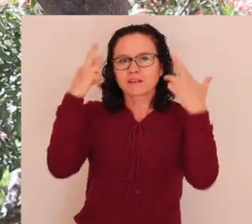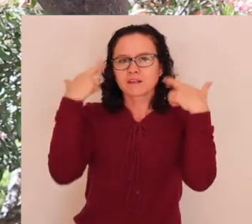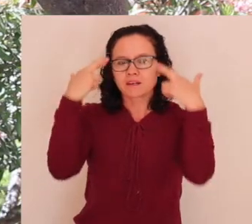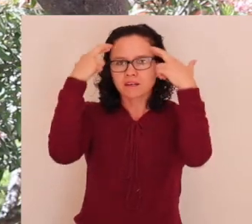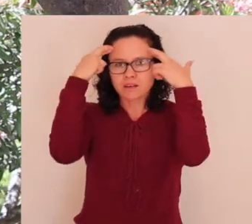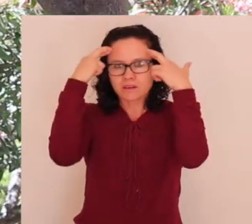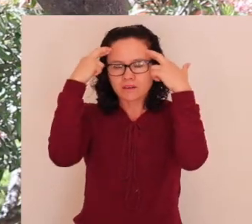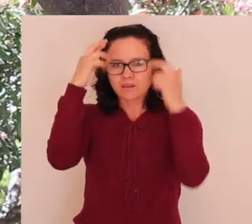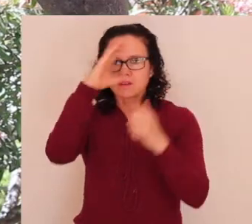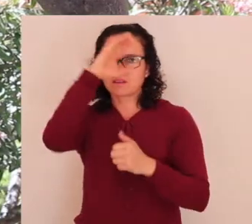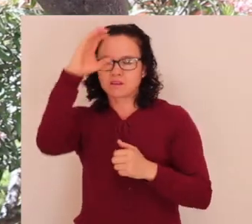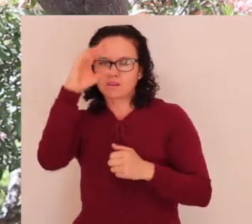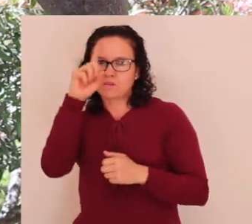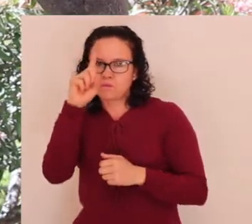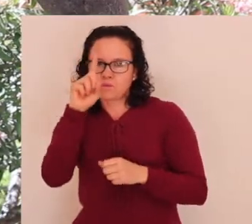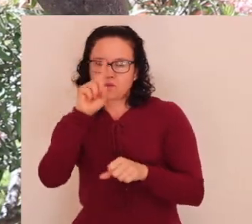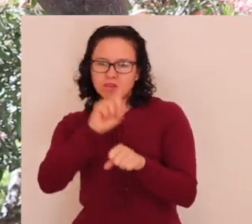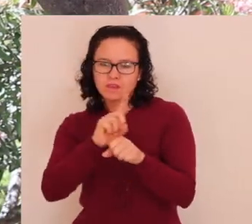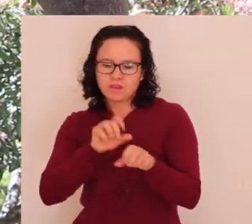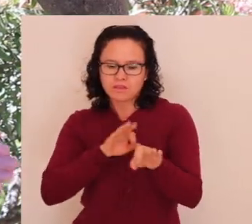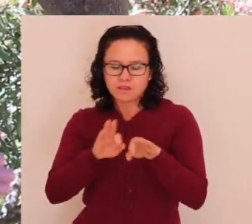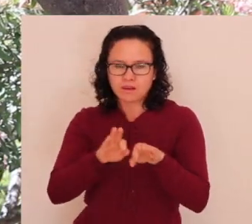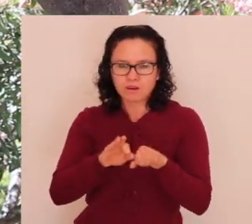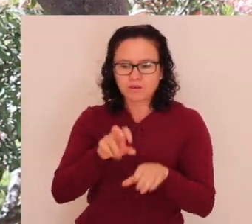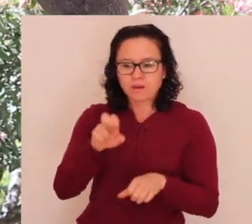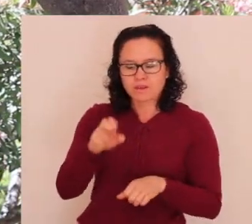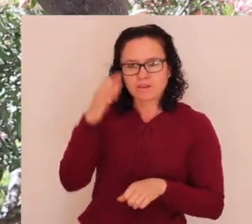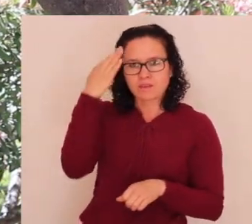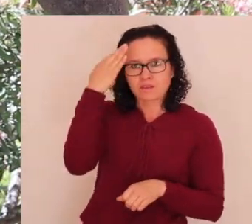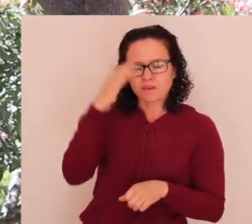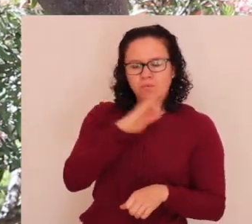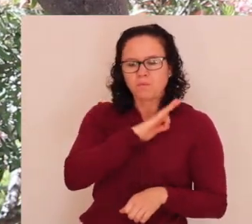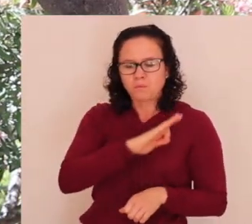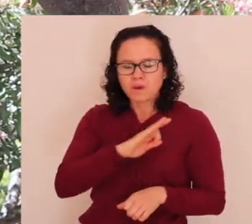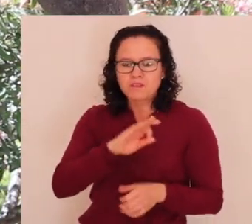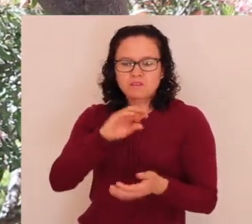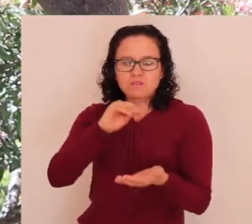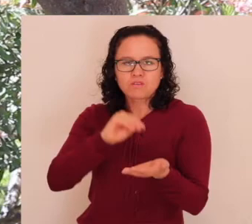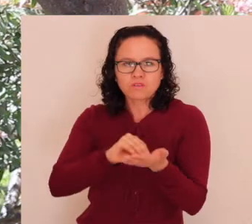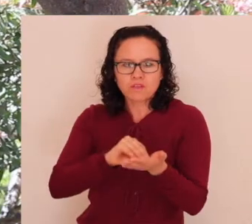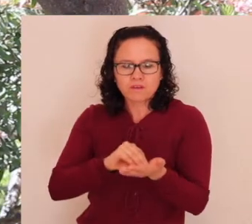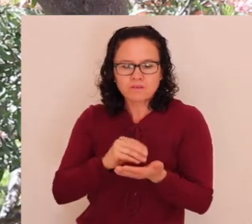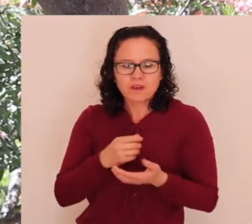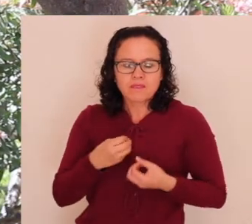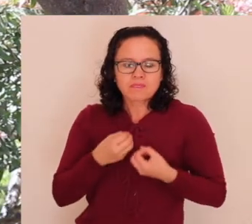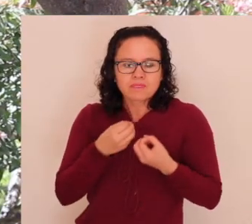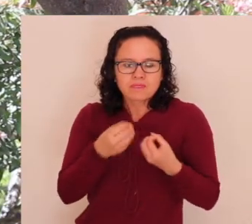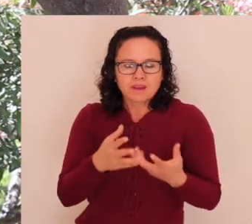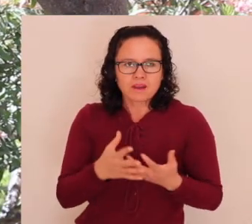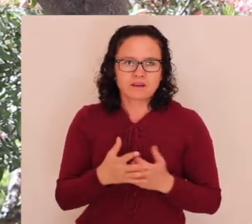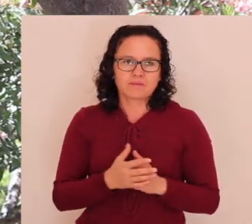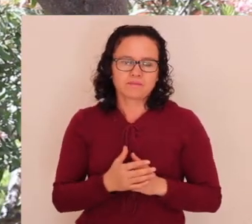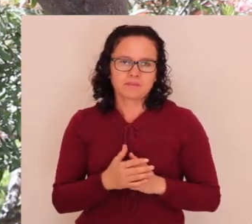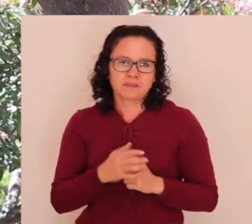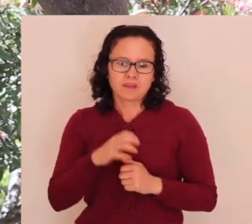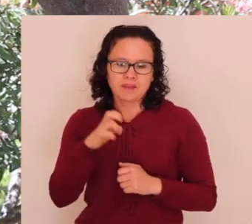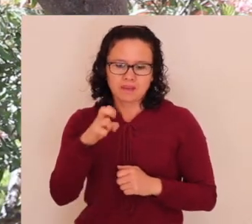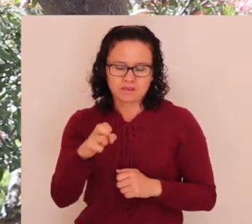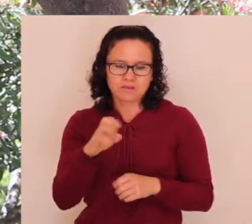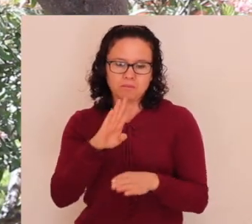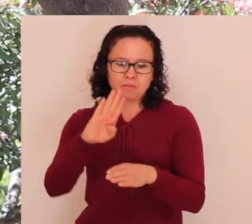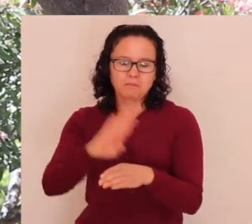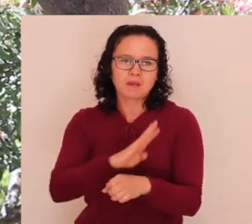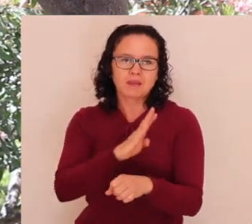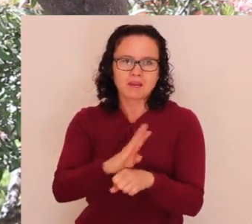cielos. Un día del salario en estos tiempos que todavía lo puedes dar así espaciadamente será de gran